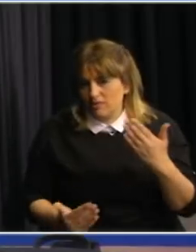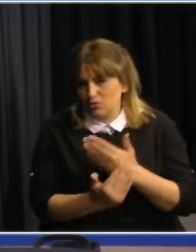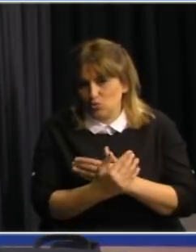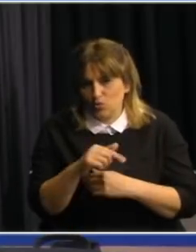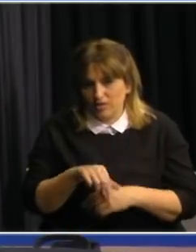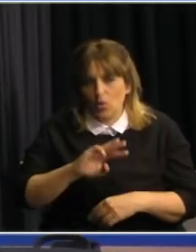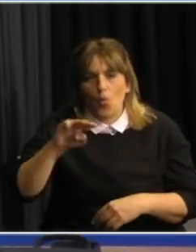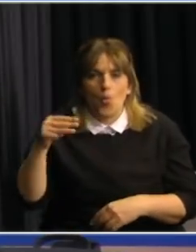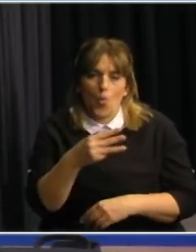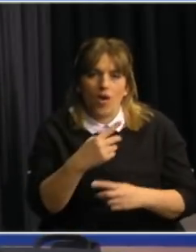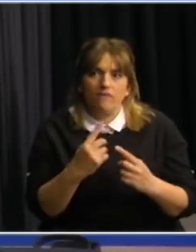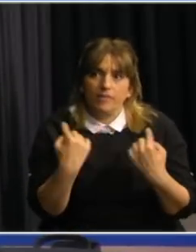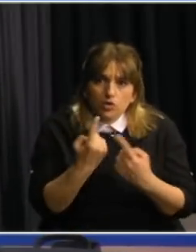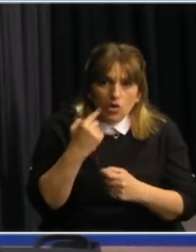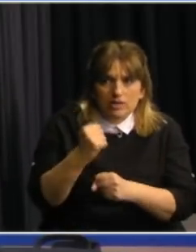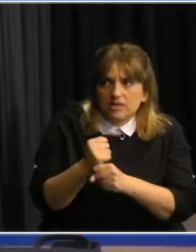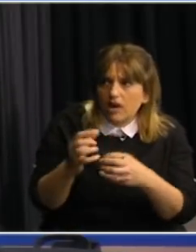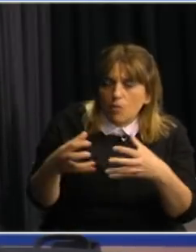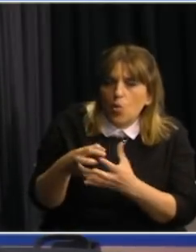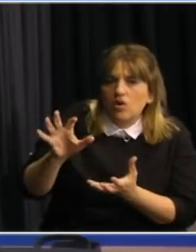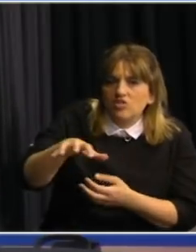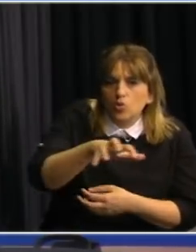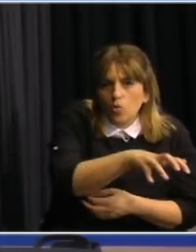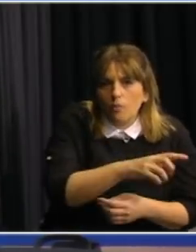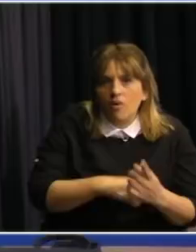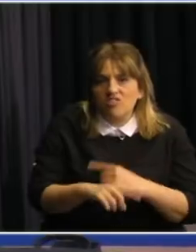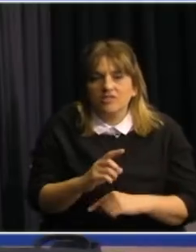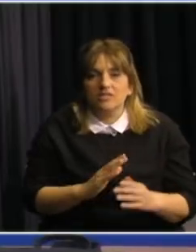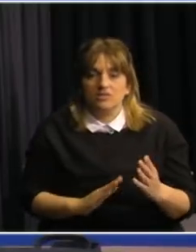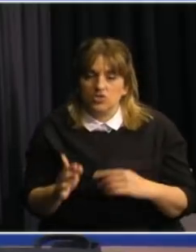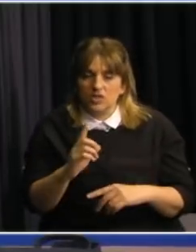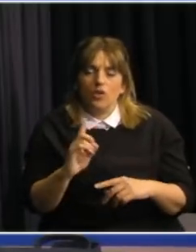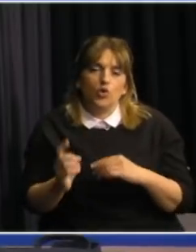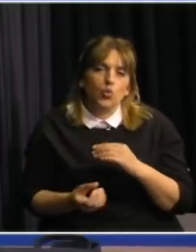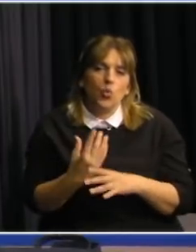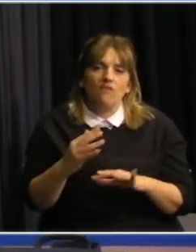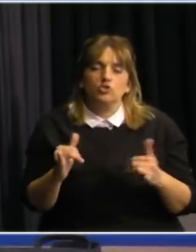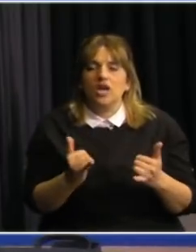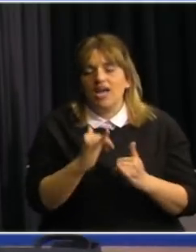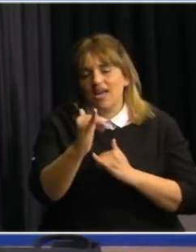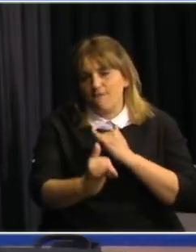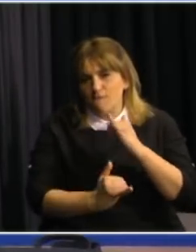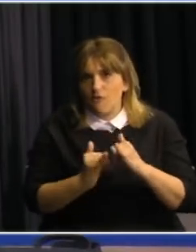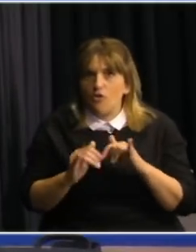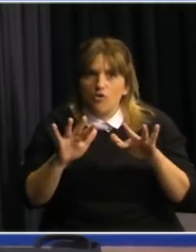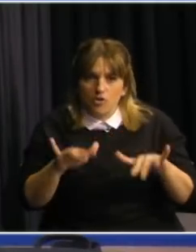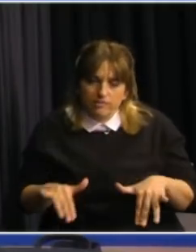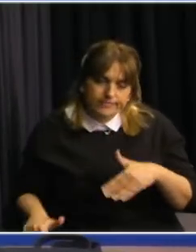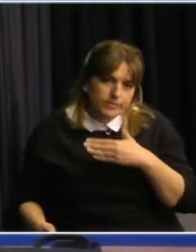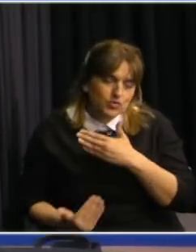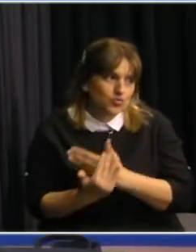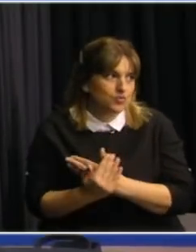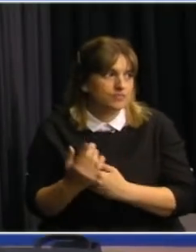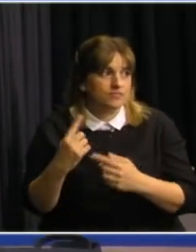en todas las áreas que hemos trabajado e iremos subiendo más a medida que nuevos informes vayan saliendo. Así que